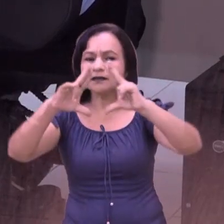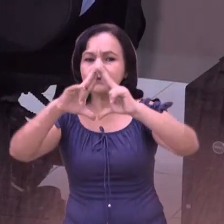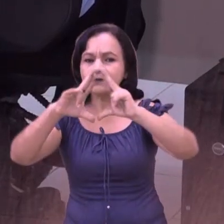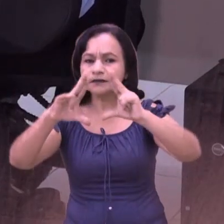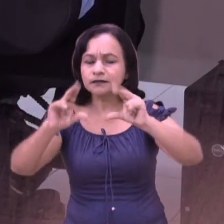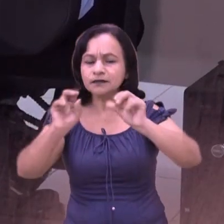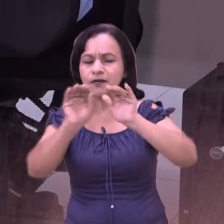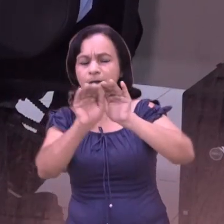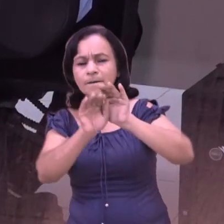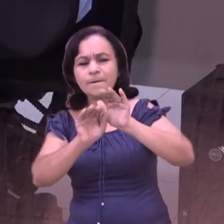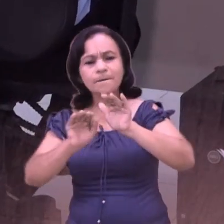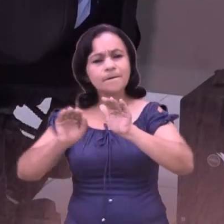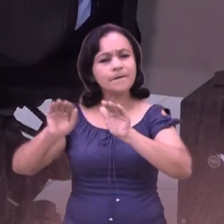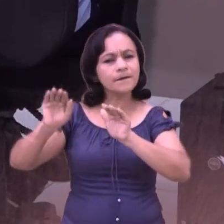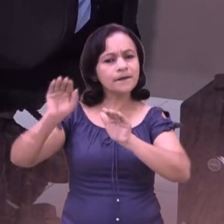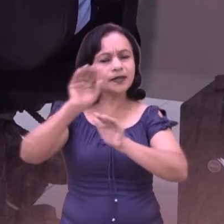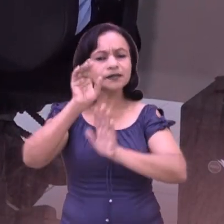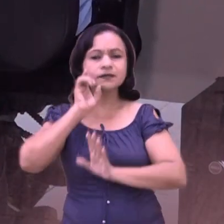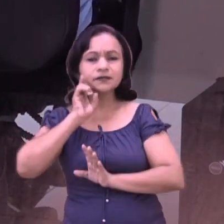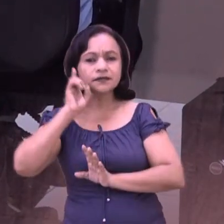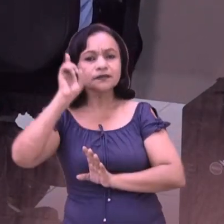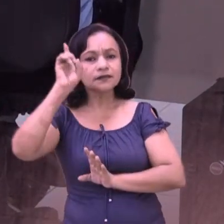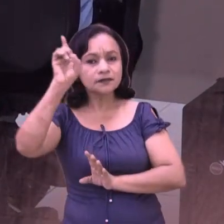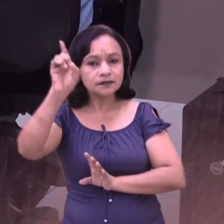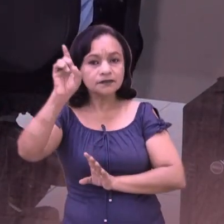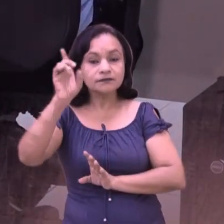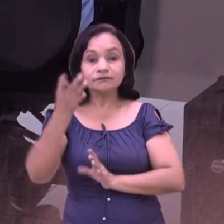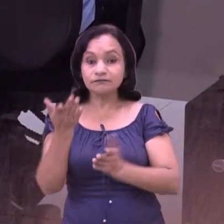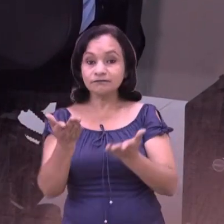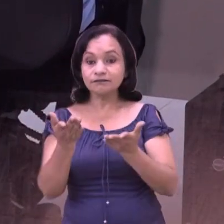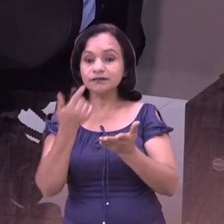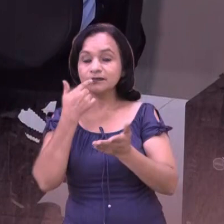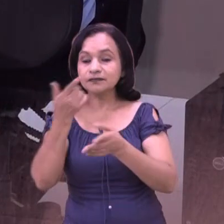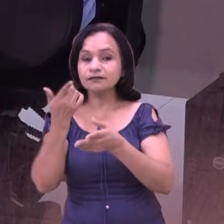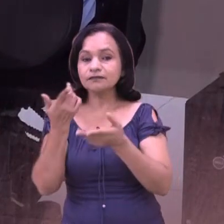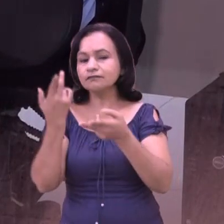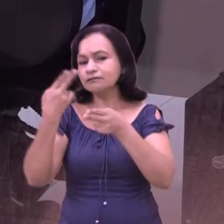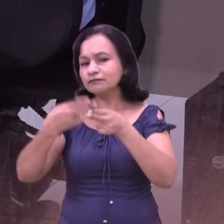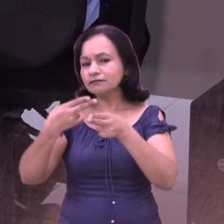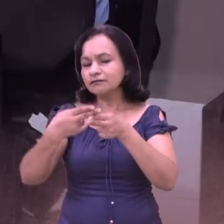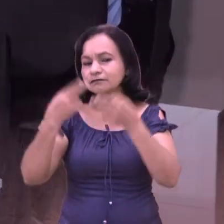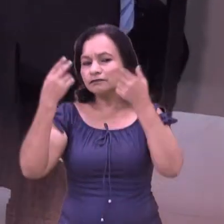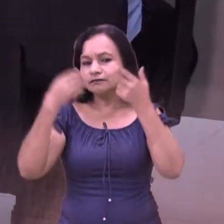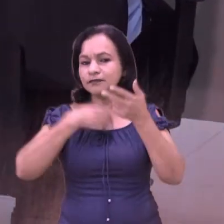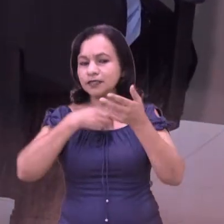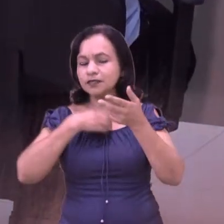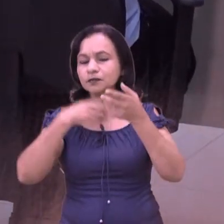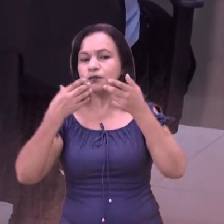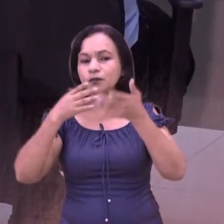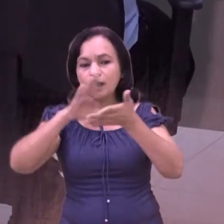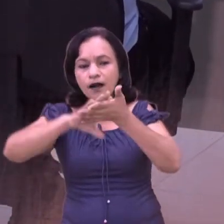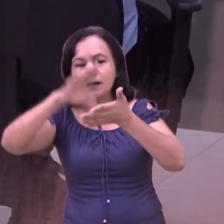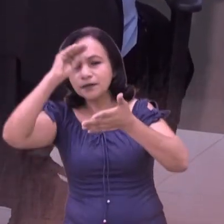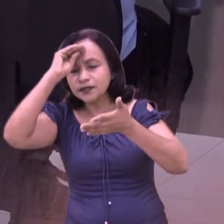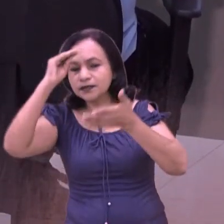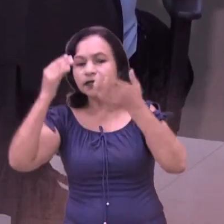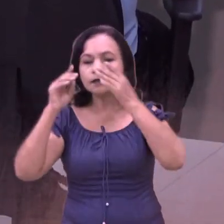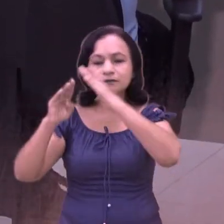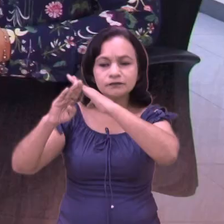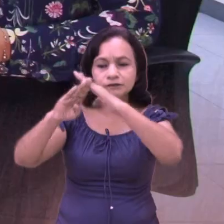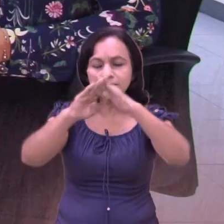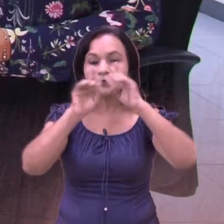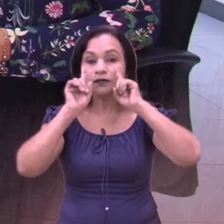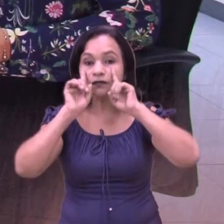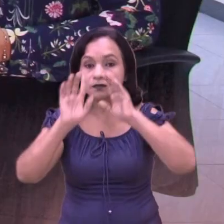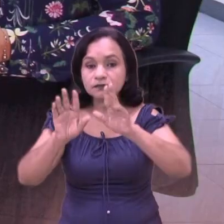un mayor desarrollo de lo que nosotros damos en llamar esa cultura de prevención en la población.